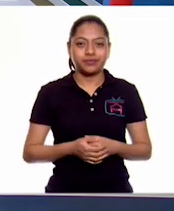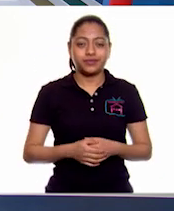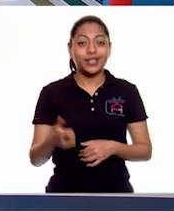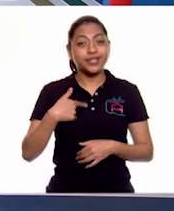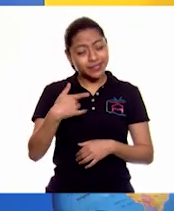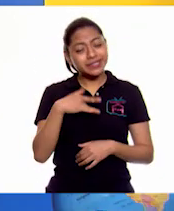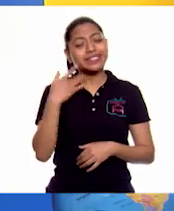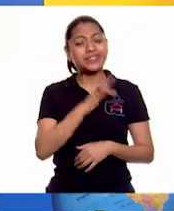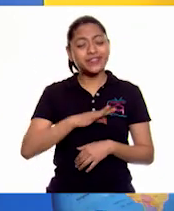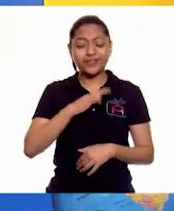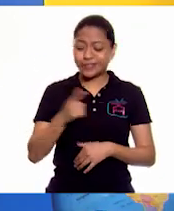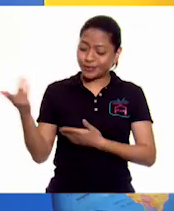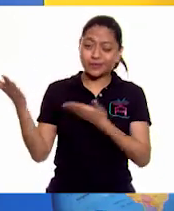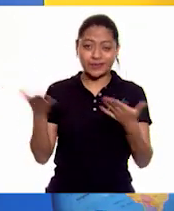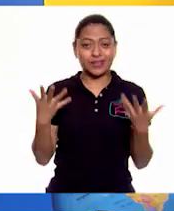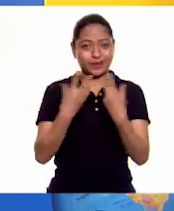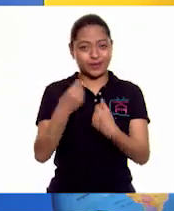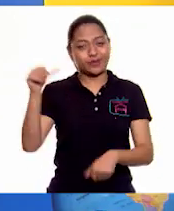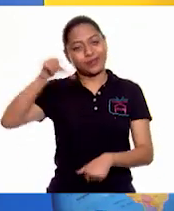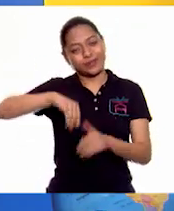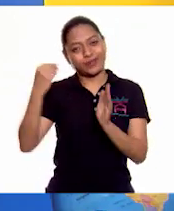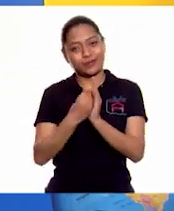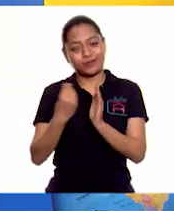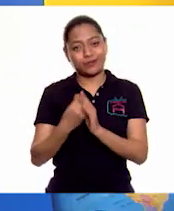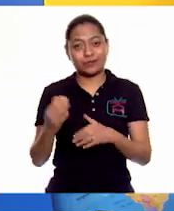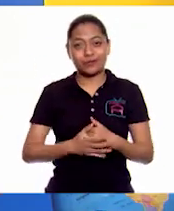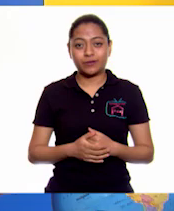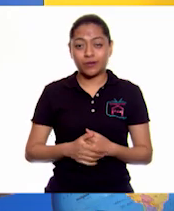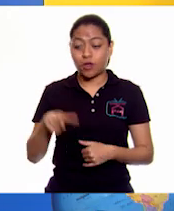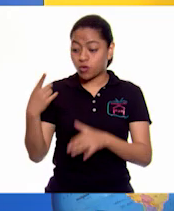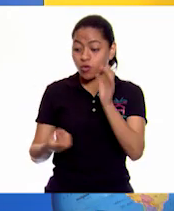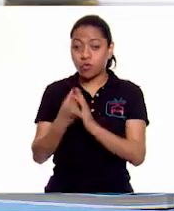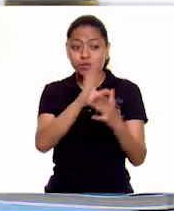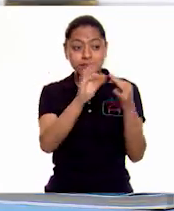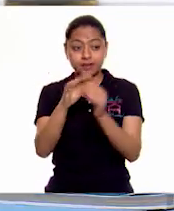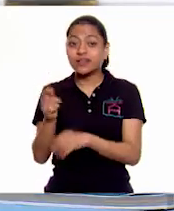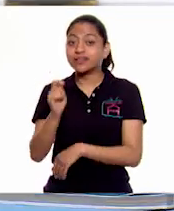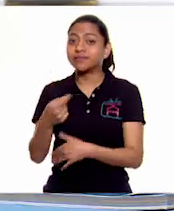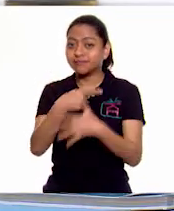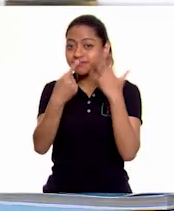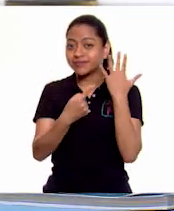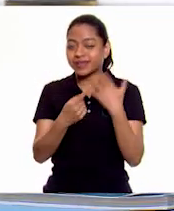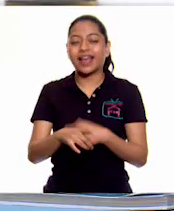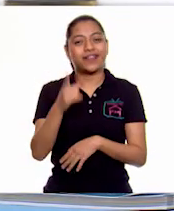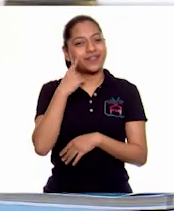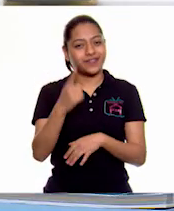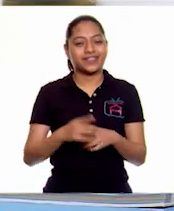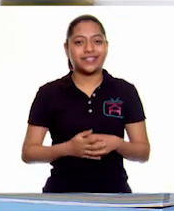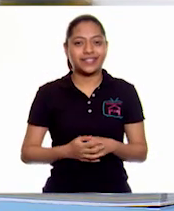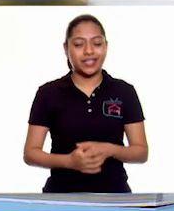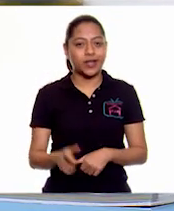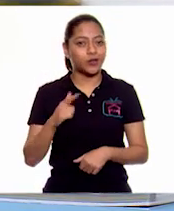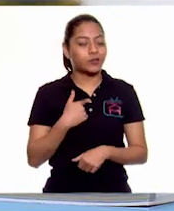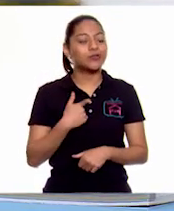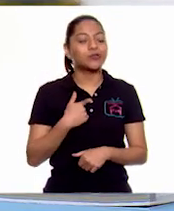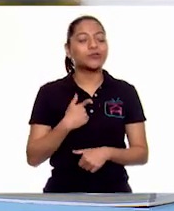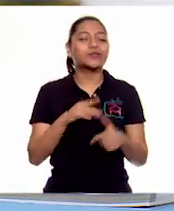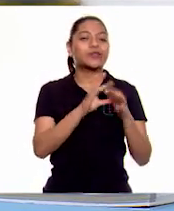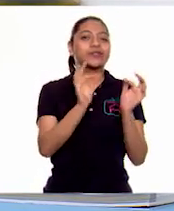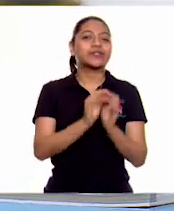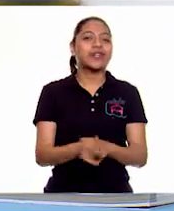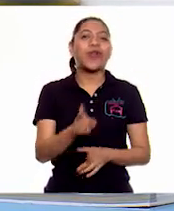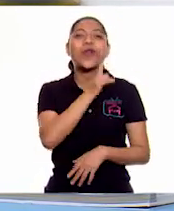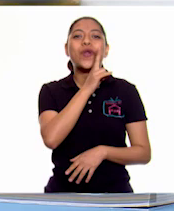Yo muy feliz de tenerte aquí con nosotros, Ale. ¿Qué novedades nos traes? Ah, pues algo muy, muy agradable.